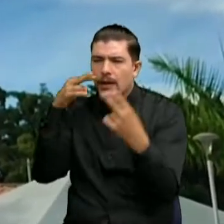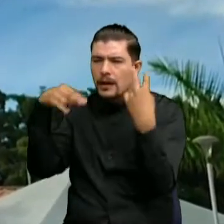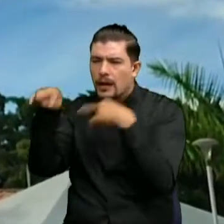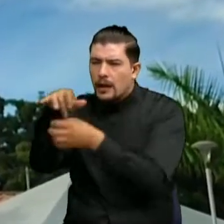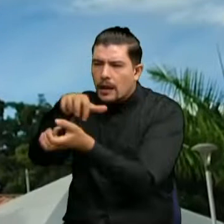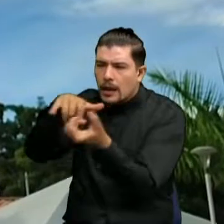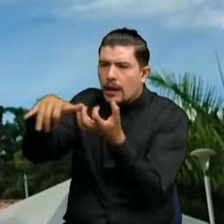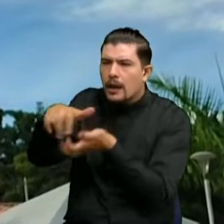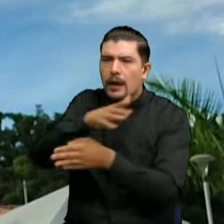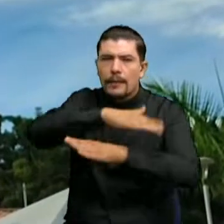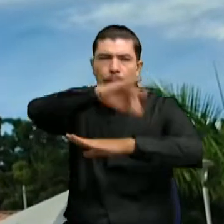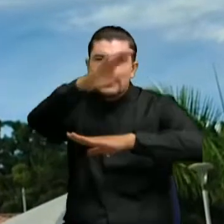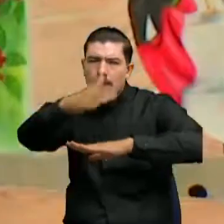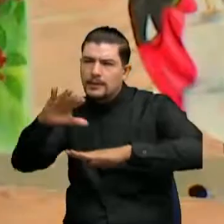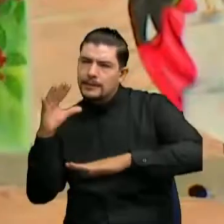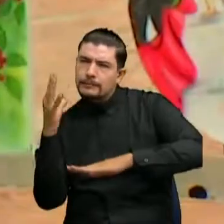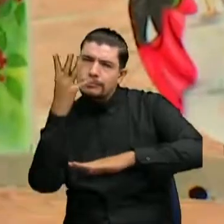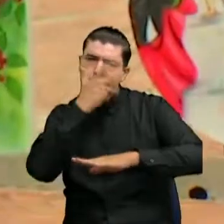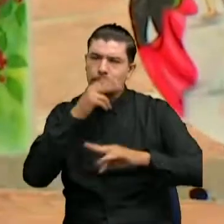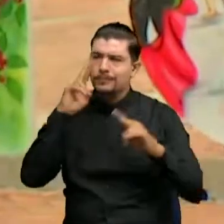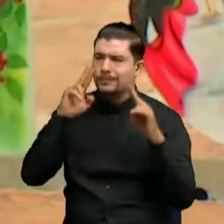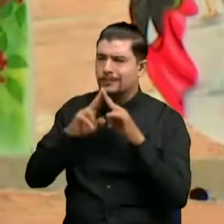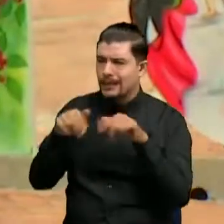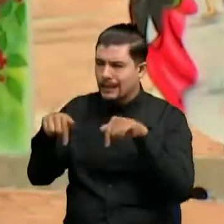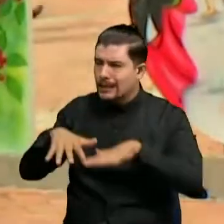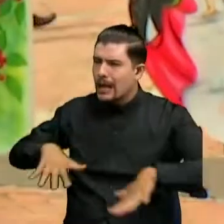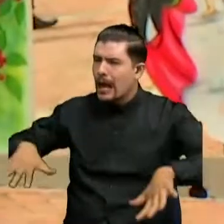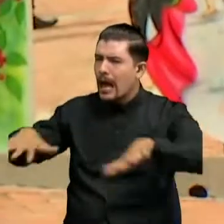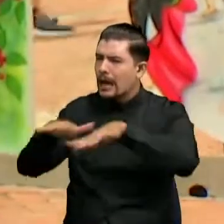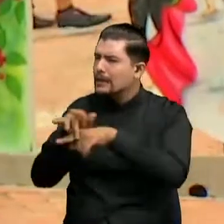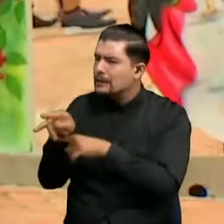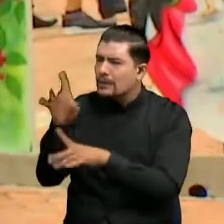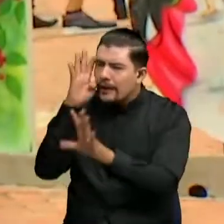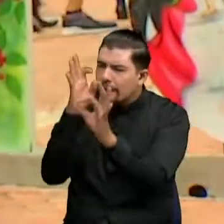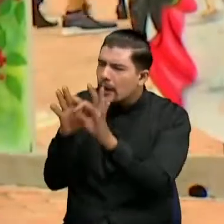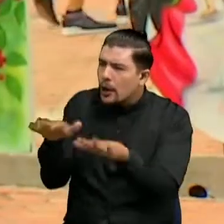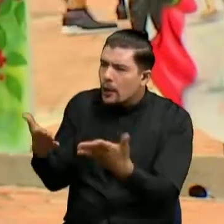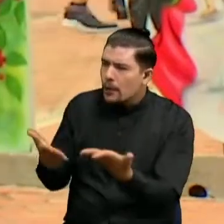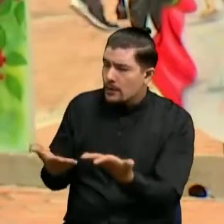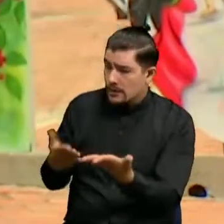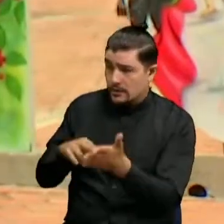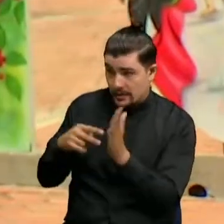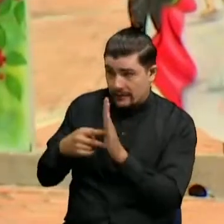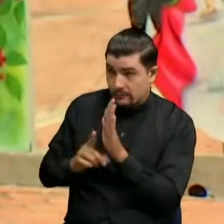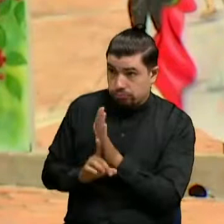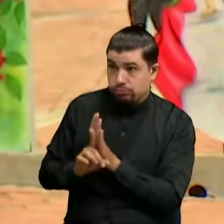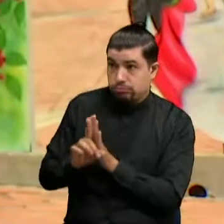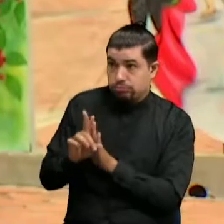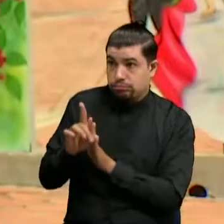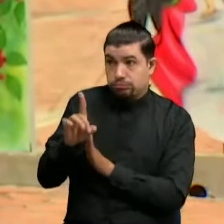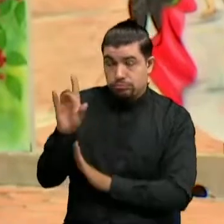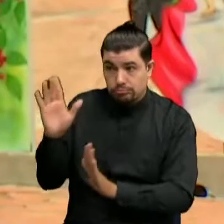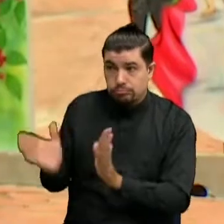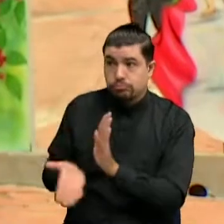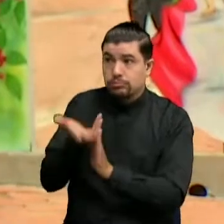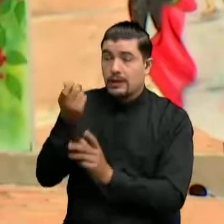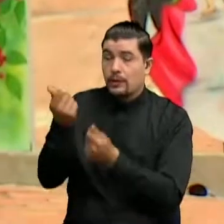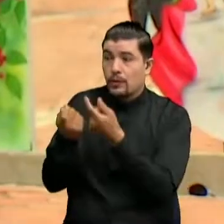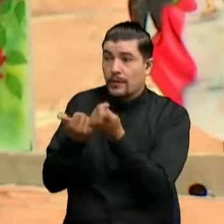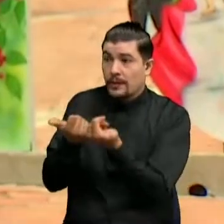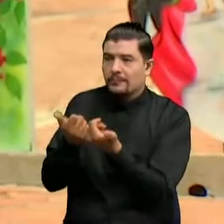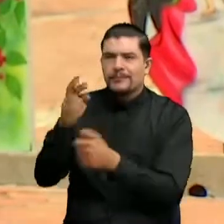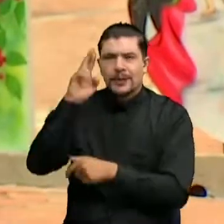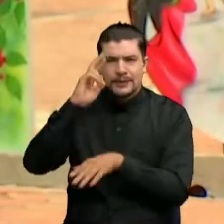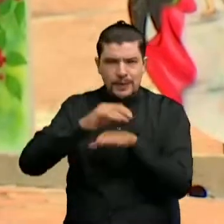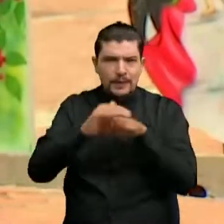través de esos paisajes maravillosos que uno se puede encontrar a su llegada a este nuevo casco urbano Pues van a potencializar lo que es la reactivación económica